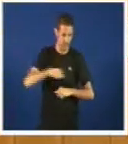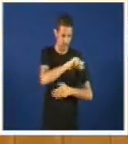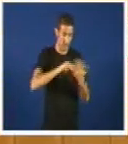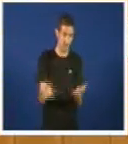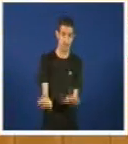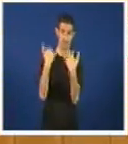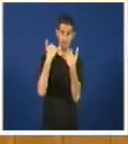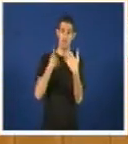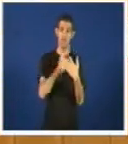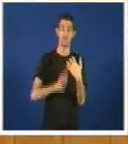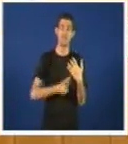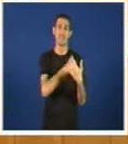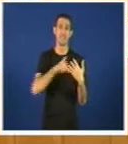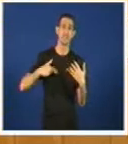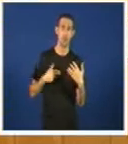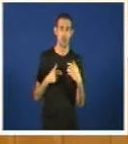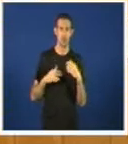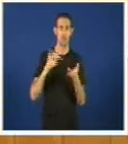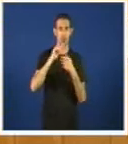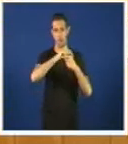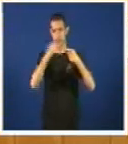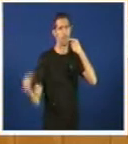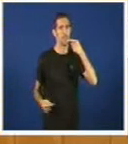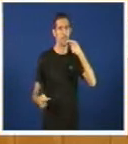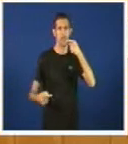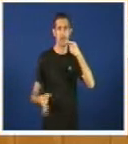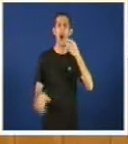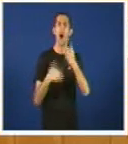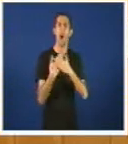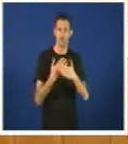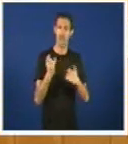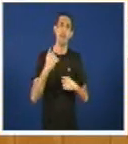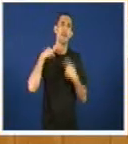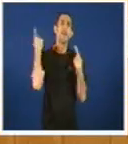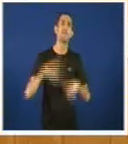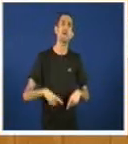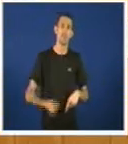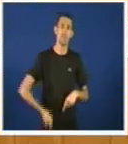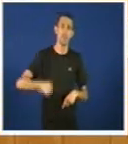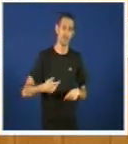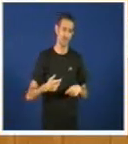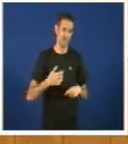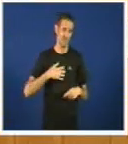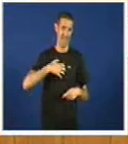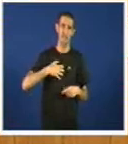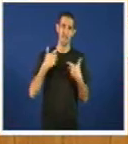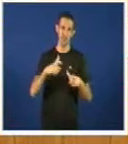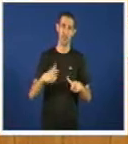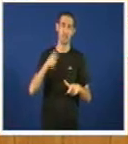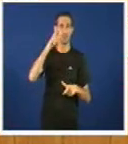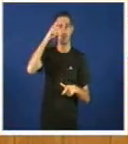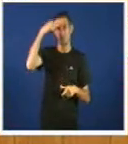en Santiago ou un descenso que hai unha pérdida importantísima de emprego no sector cultural e que temos a moitas